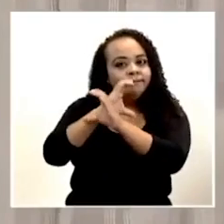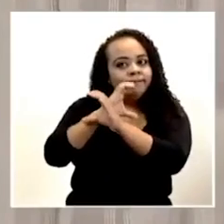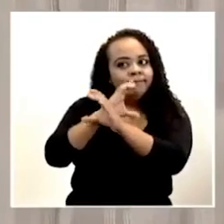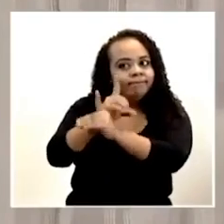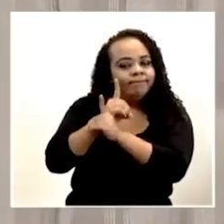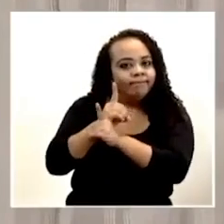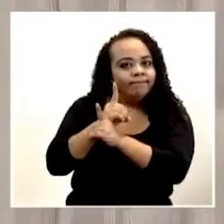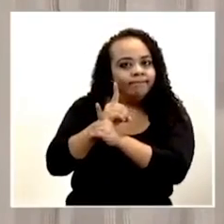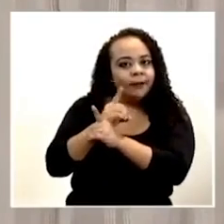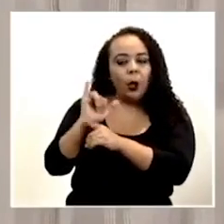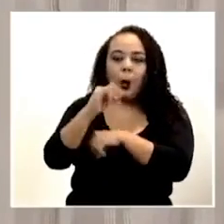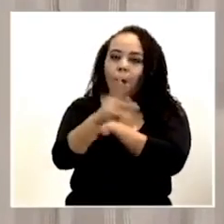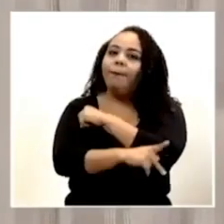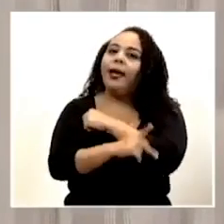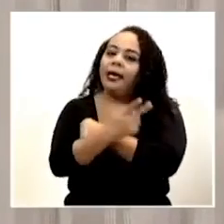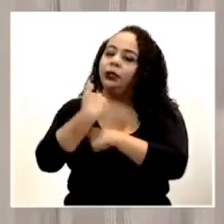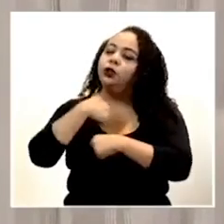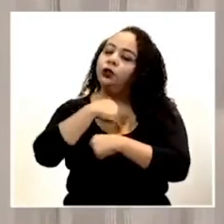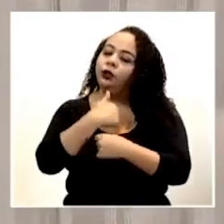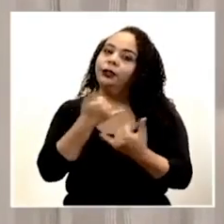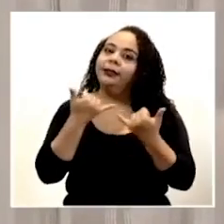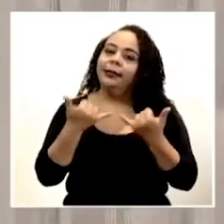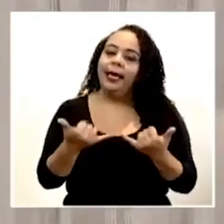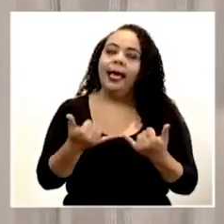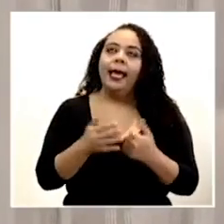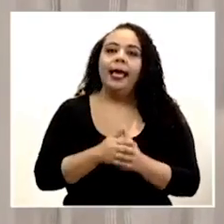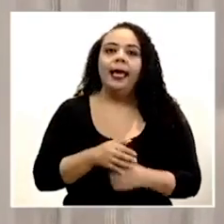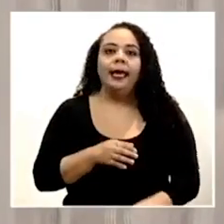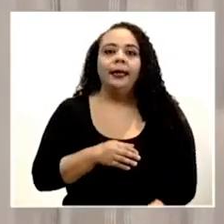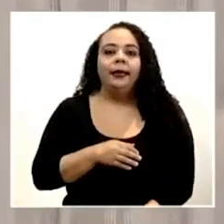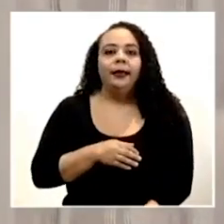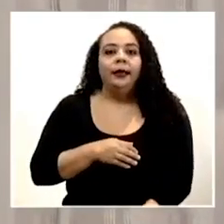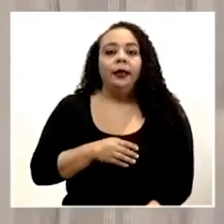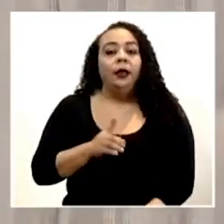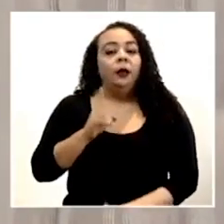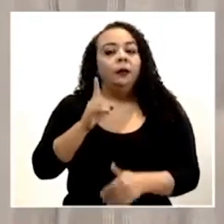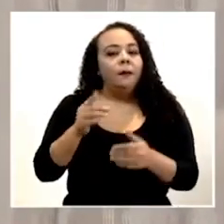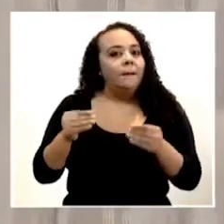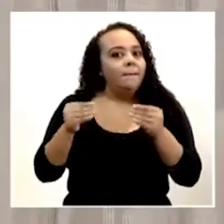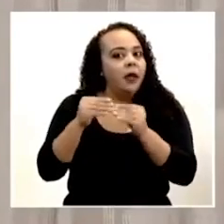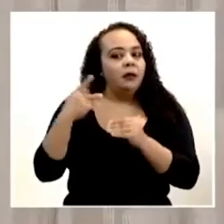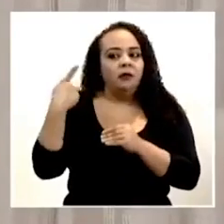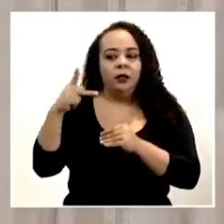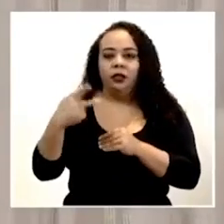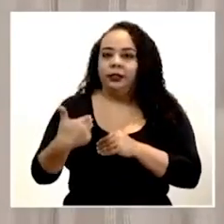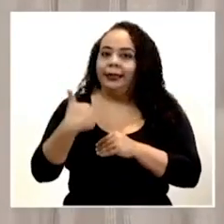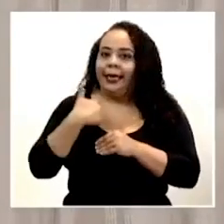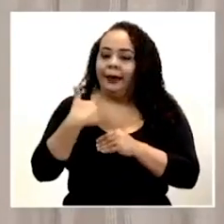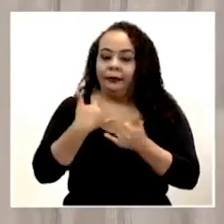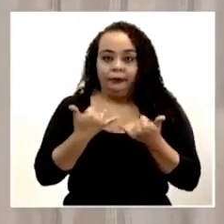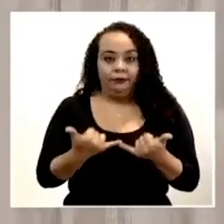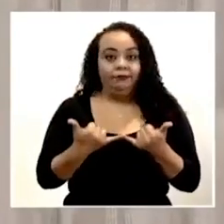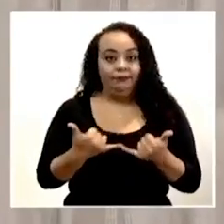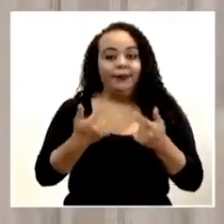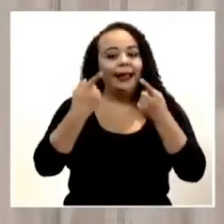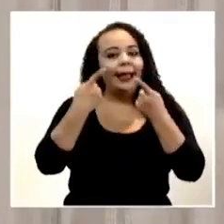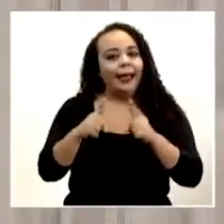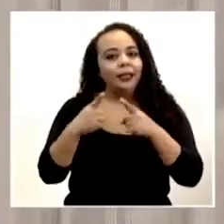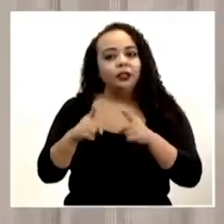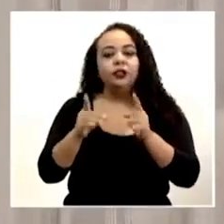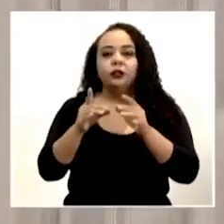como país lo estamos, ya uno de los mayores riesgos que tenemos hoy en día son casos